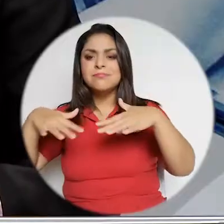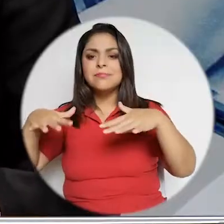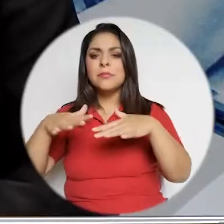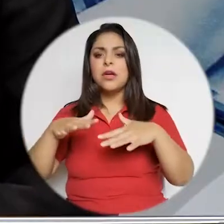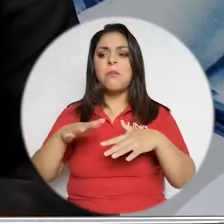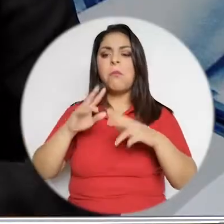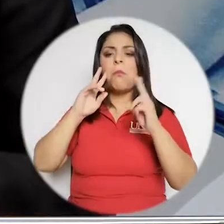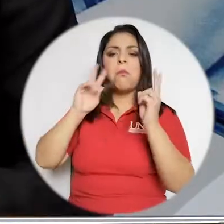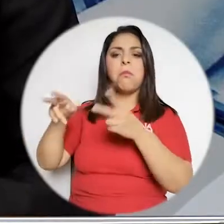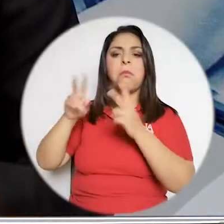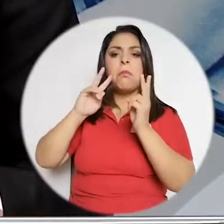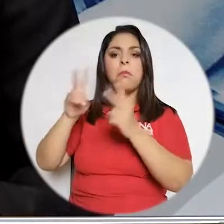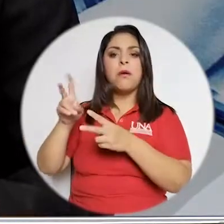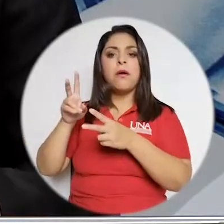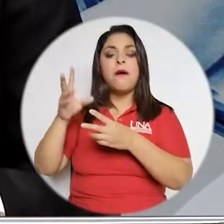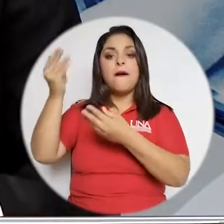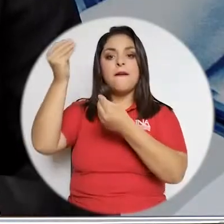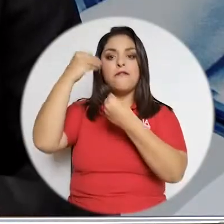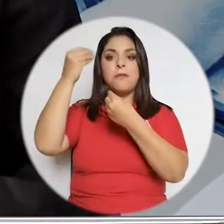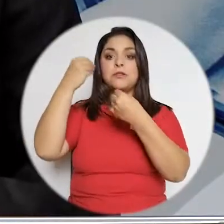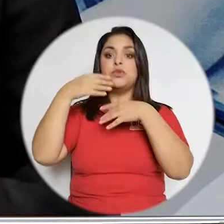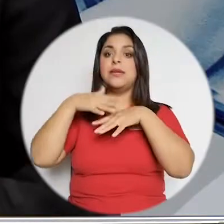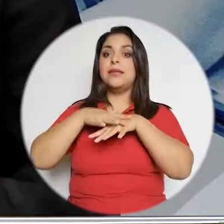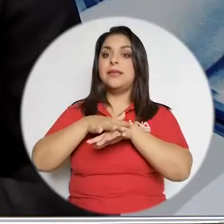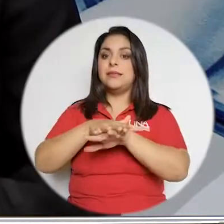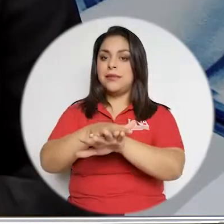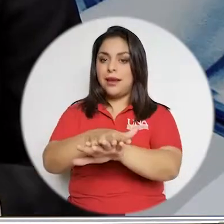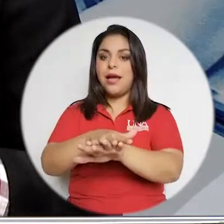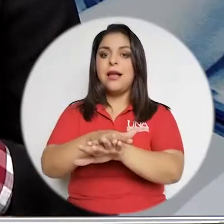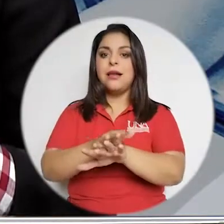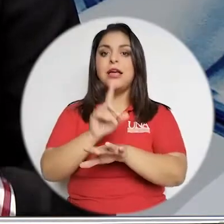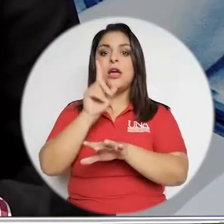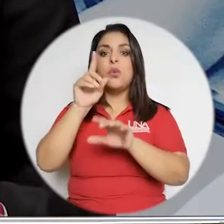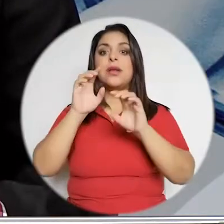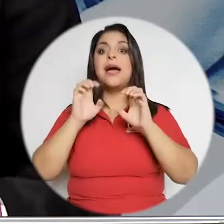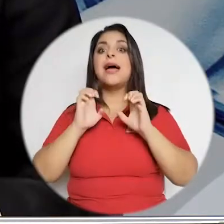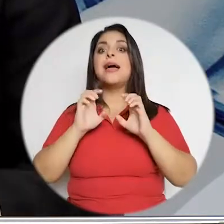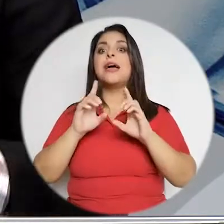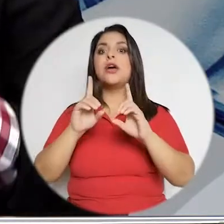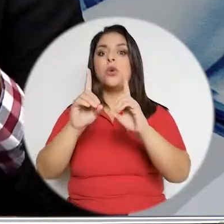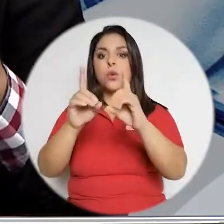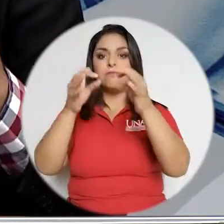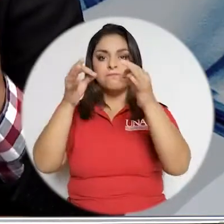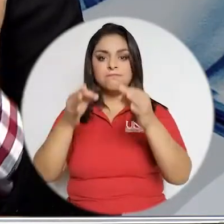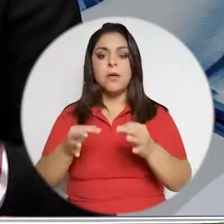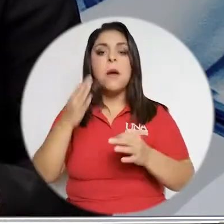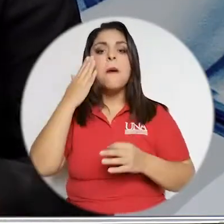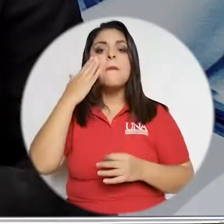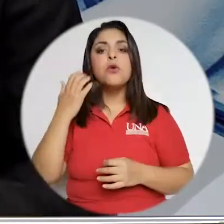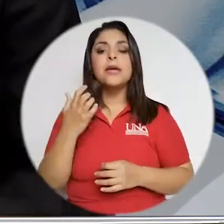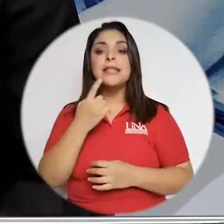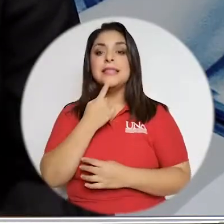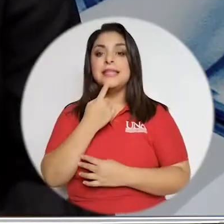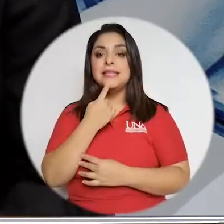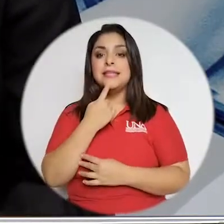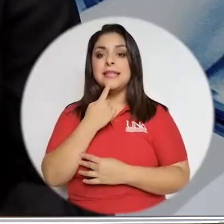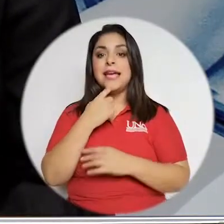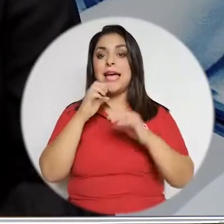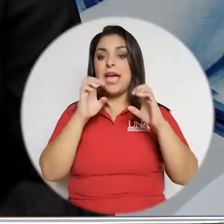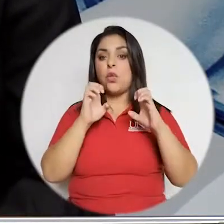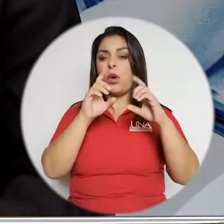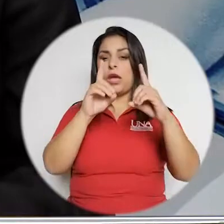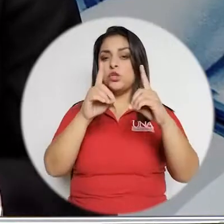desprecio la formación integral en una educación crítica, ¿verdad? Por ejemplo, se entiende la educación